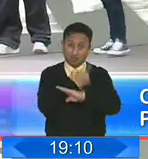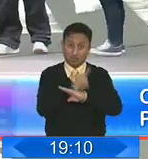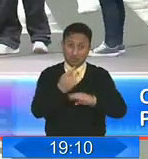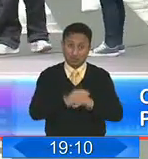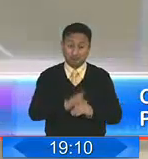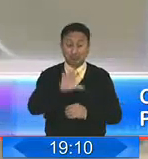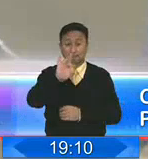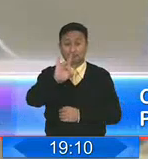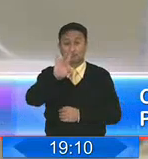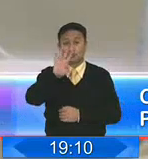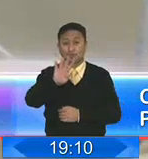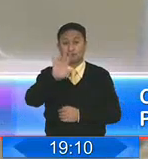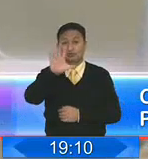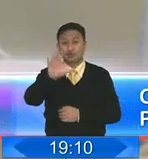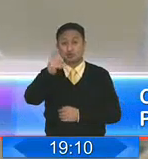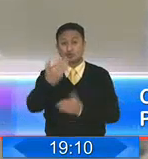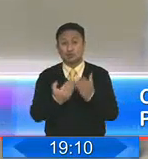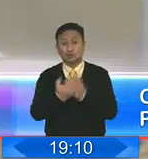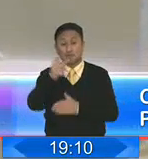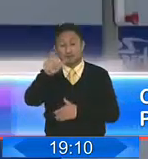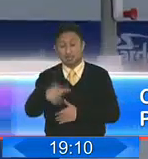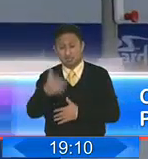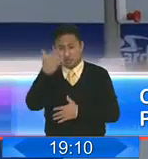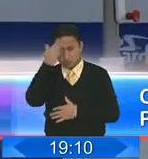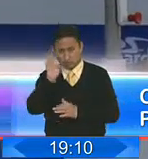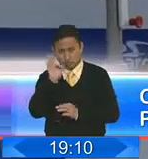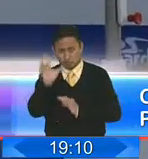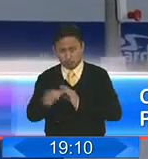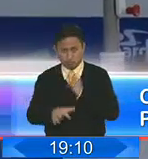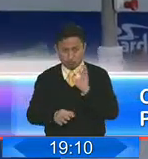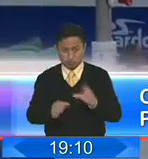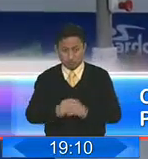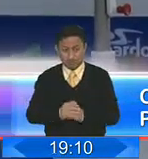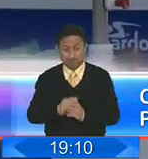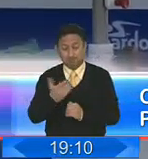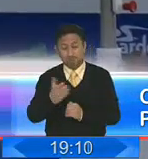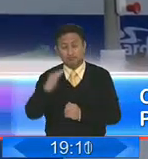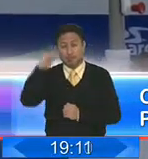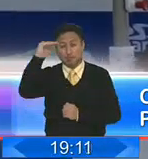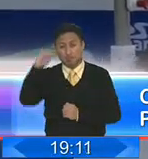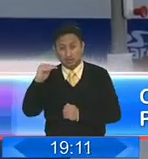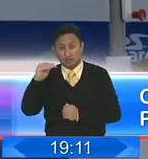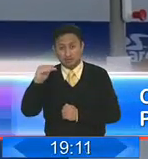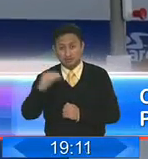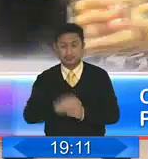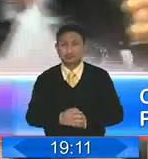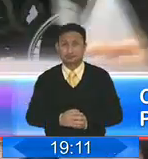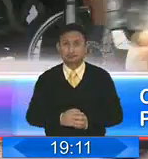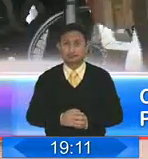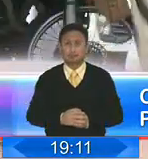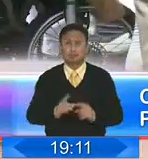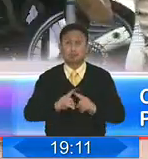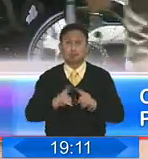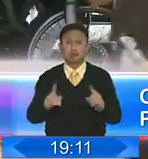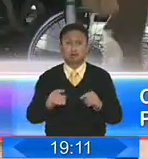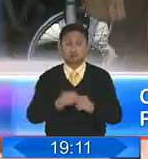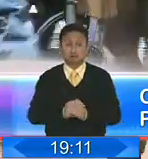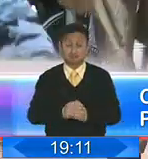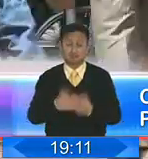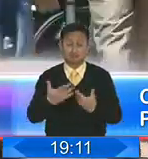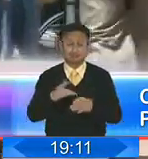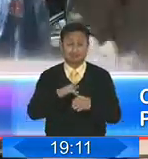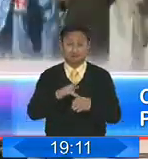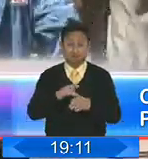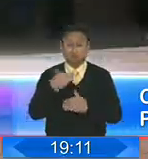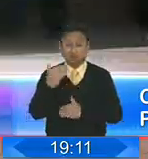casos de coronavirus, lo que presentaría un ligero descenso en las cifras de contagios, pero que existe un riesgo de repunte de casos debido a